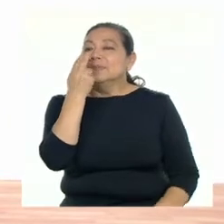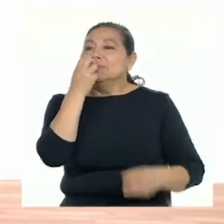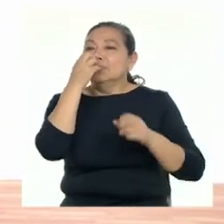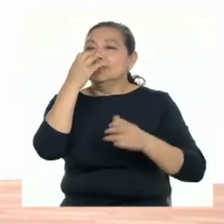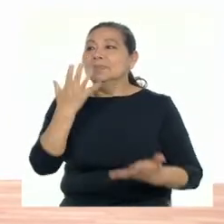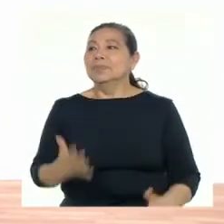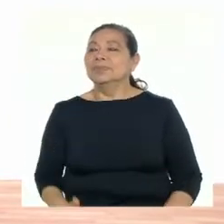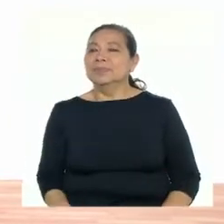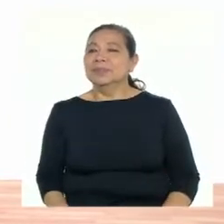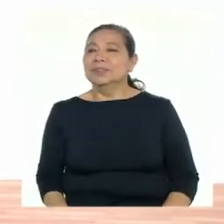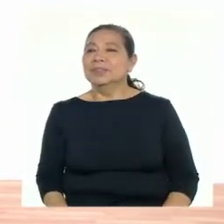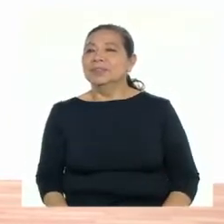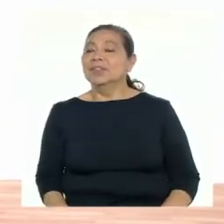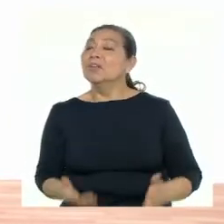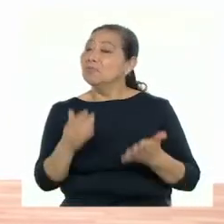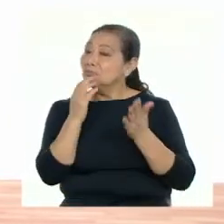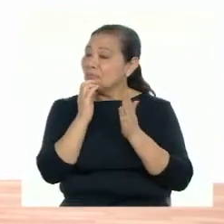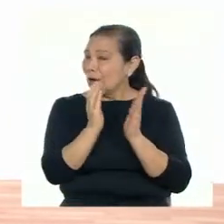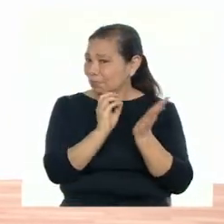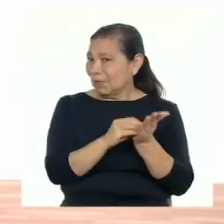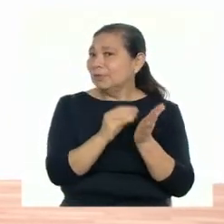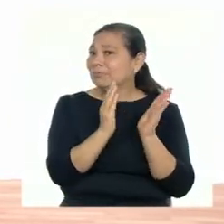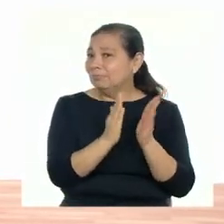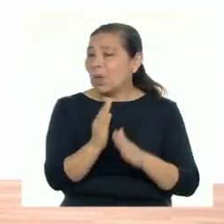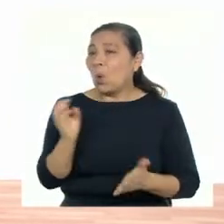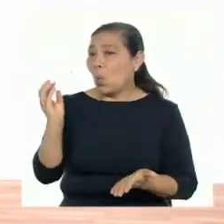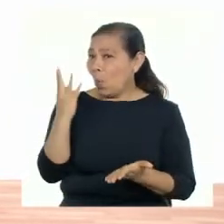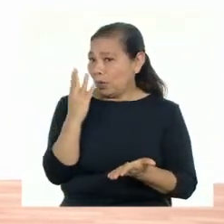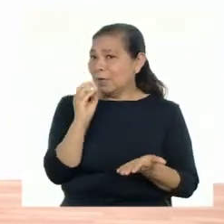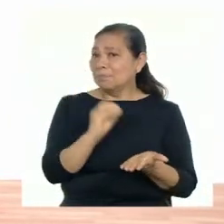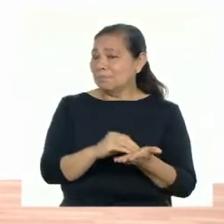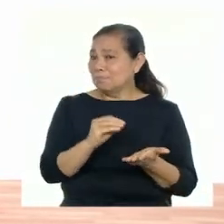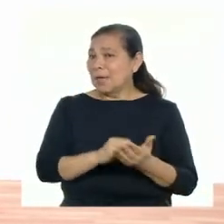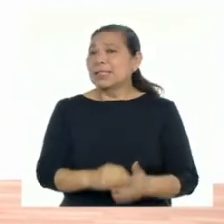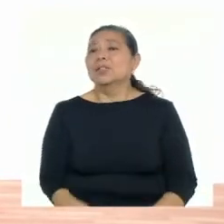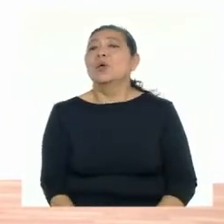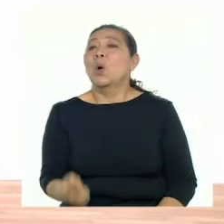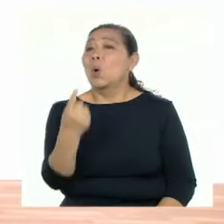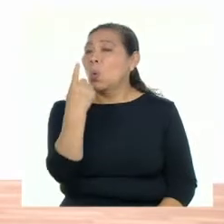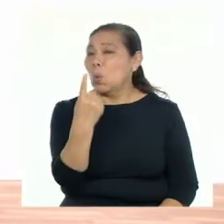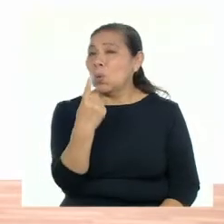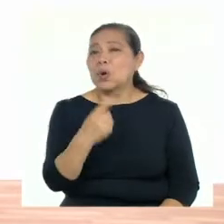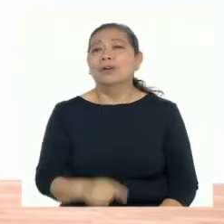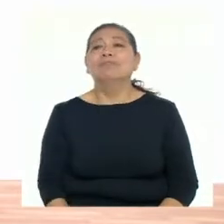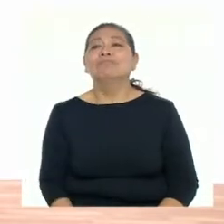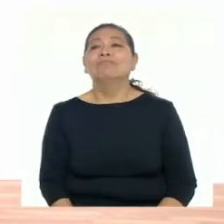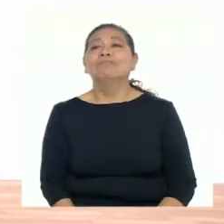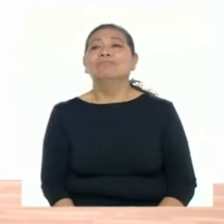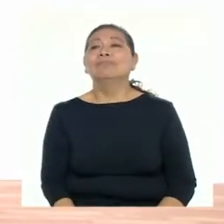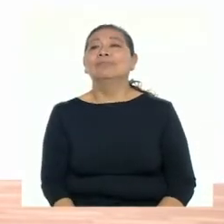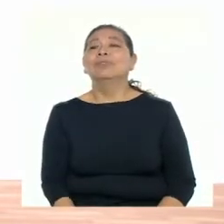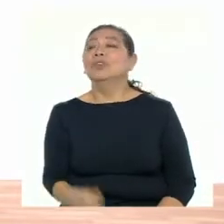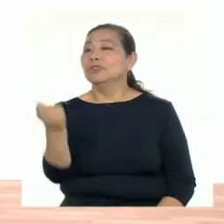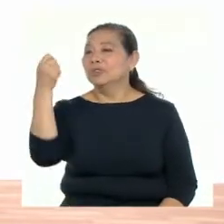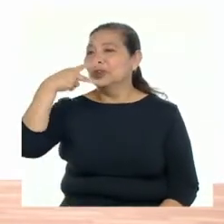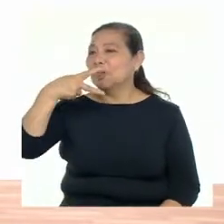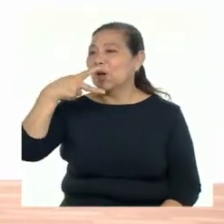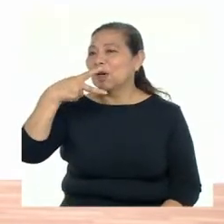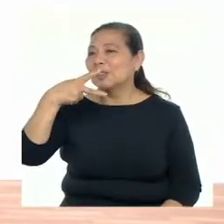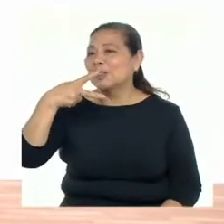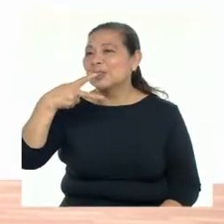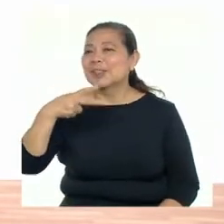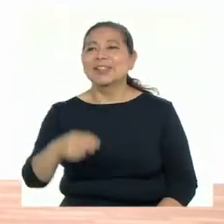Respiramos. Que haya coordinación. Cuatro más. ¡Vamos! ¡Uno! ¡Vamos!